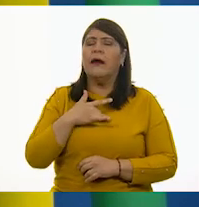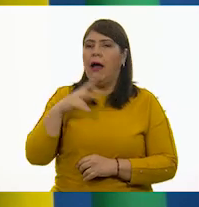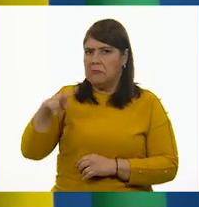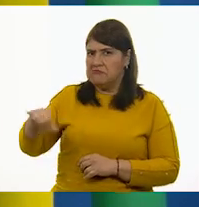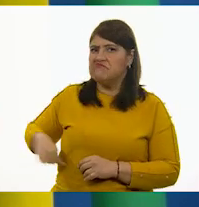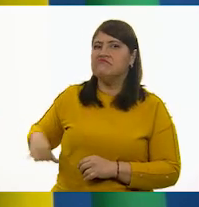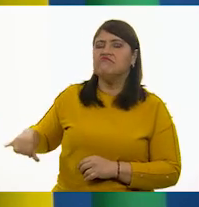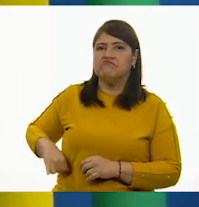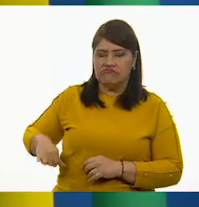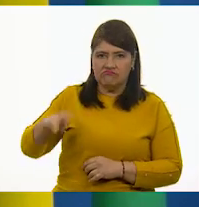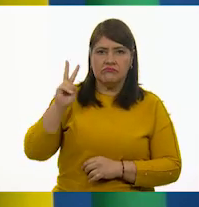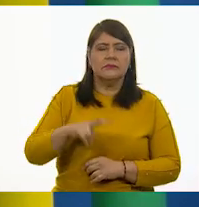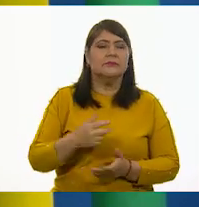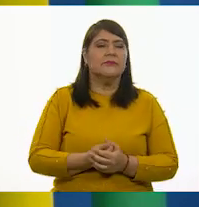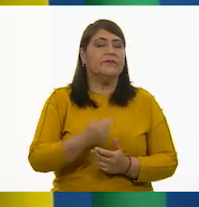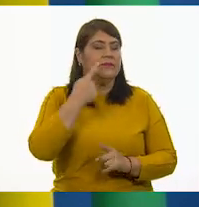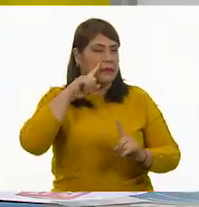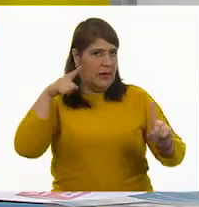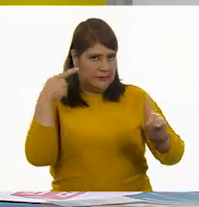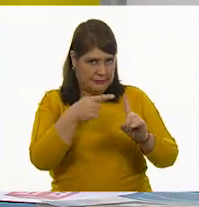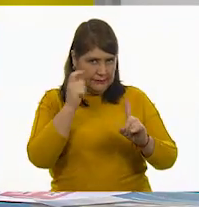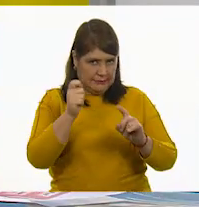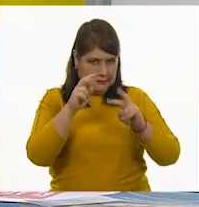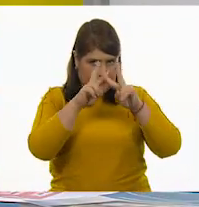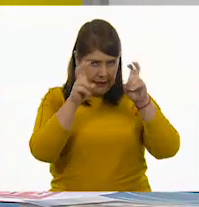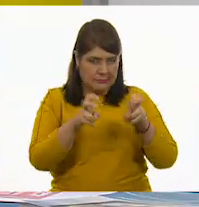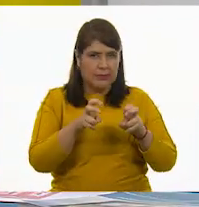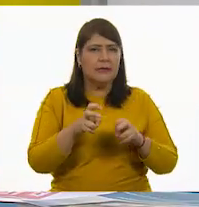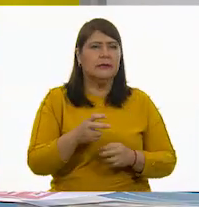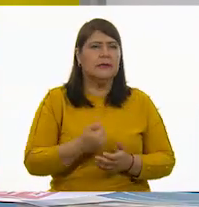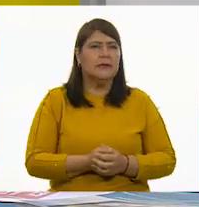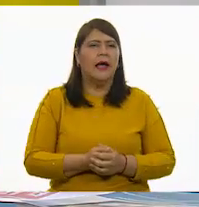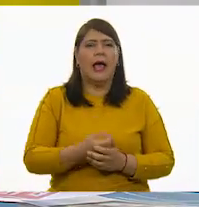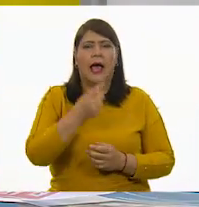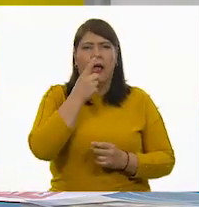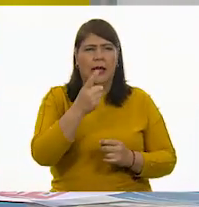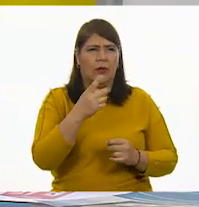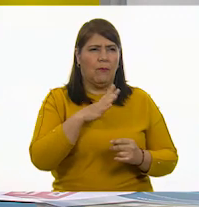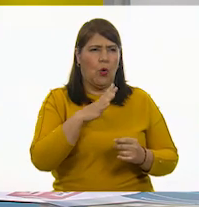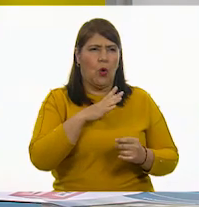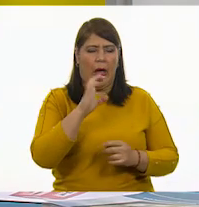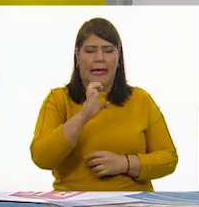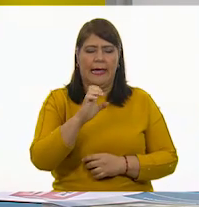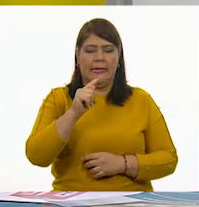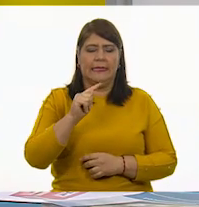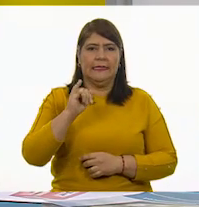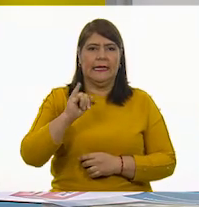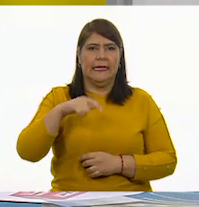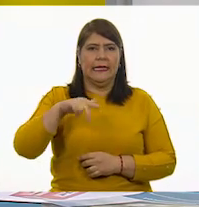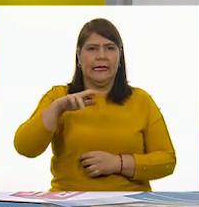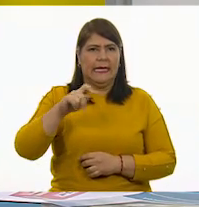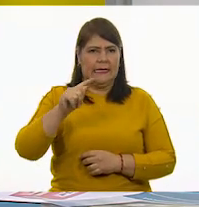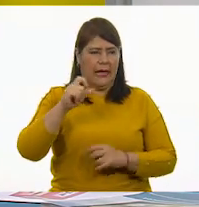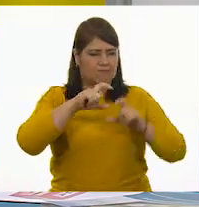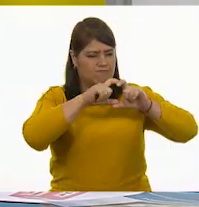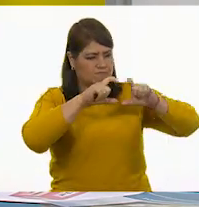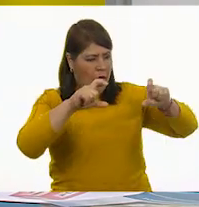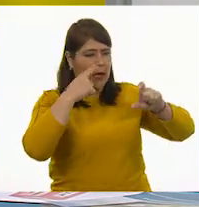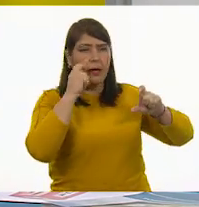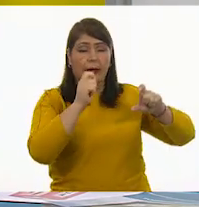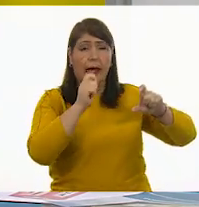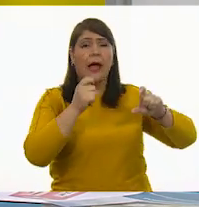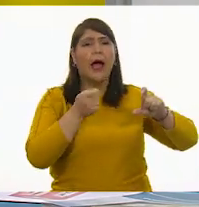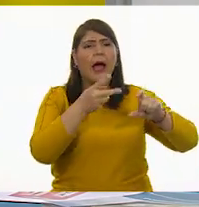producto. Vámonos al tema, que es justo el de las etiquetas. Y para ello, pues tenemos aquí la